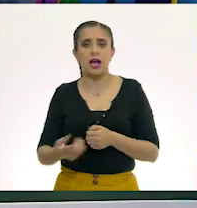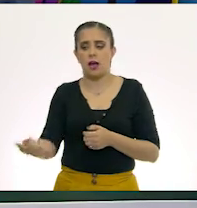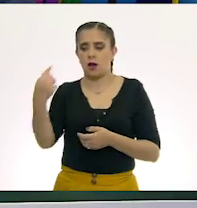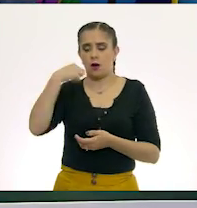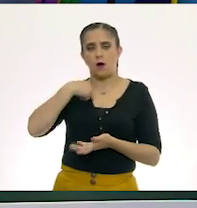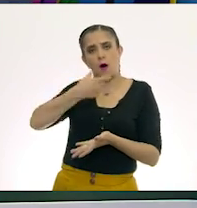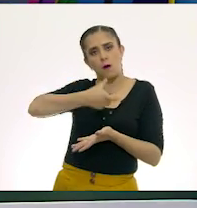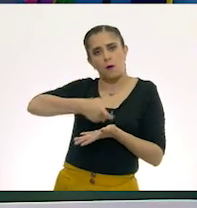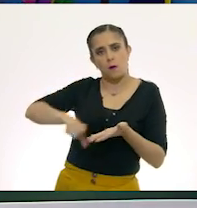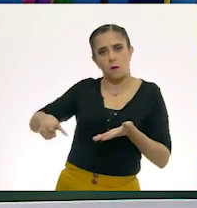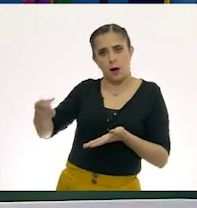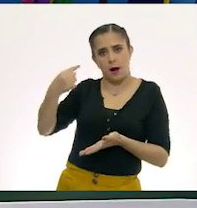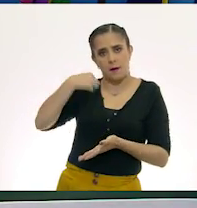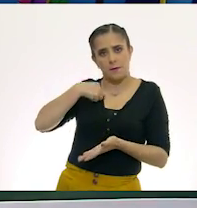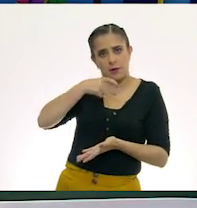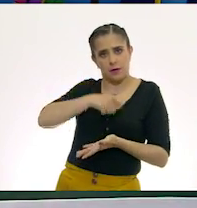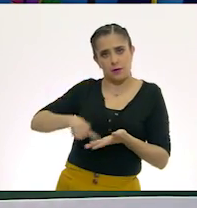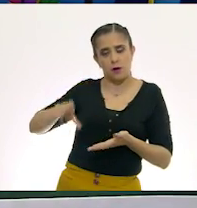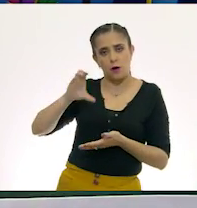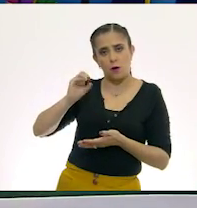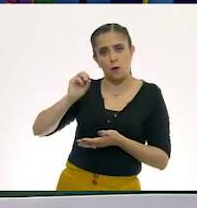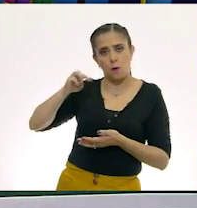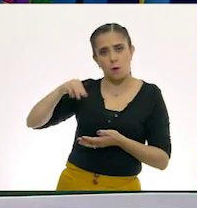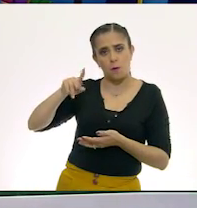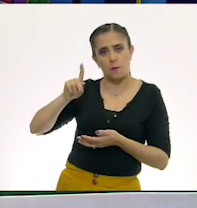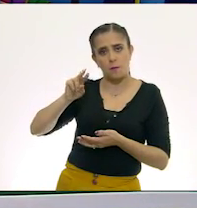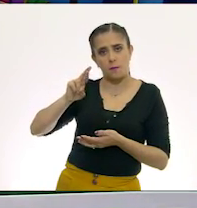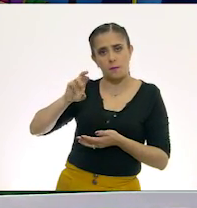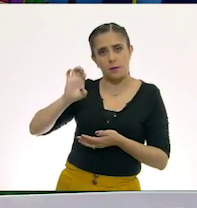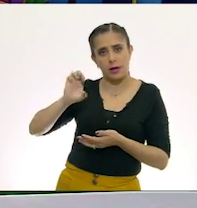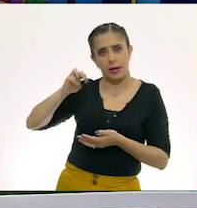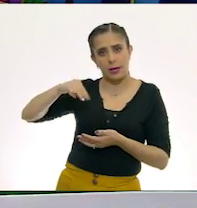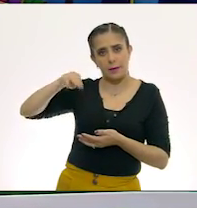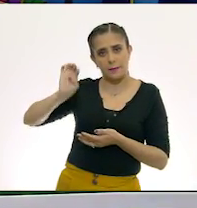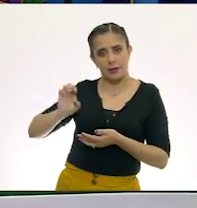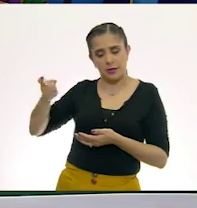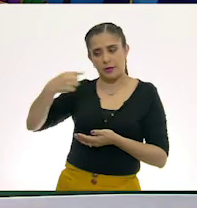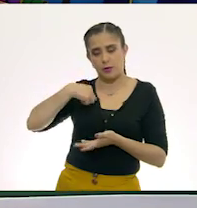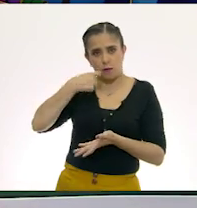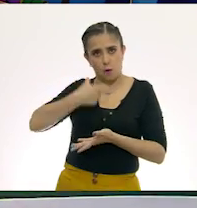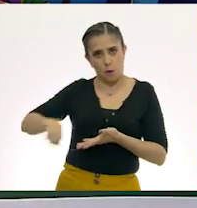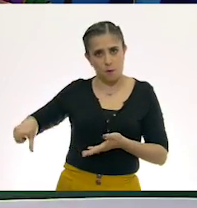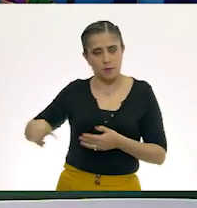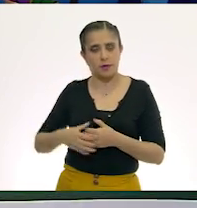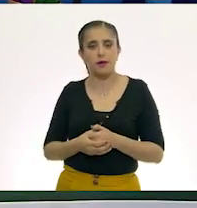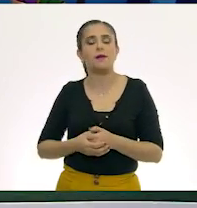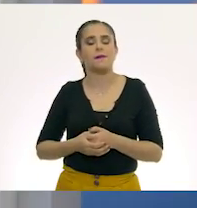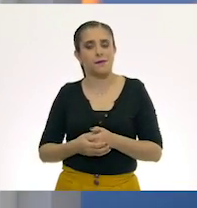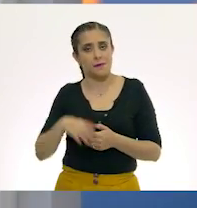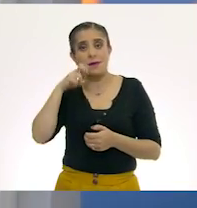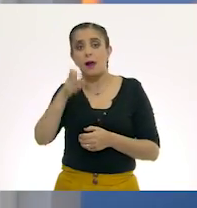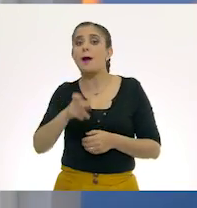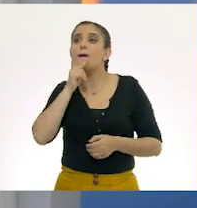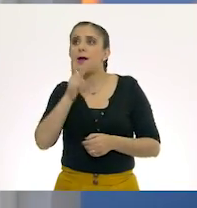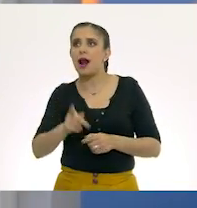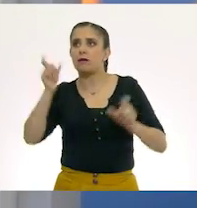Cómpreme. Muy bien. Muchos trabalenguas, para que haya muchas palabras que podamos estar